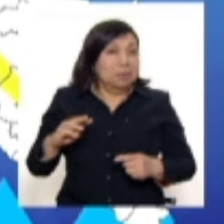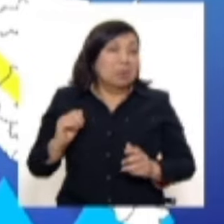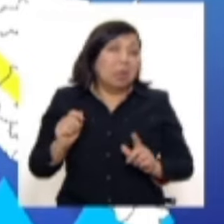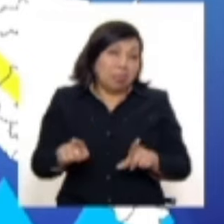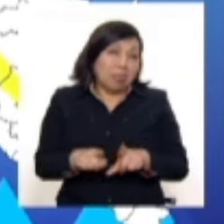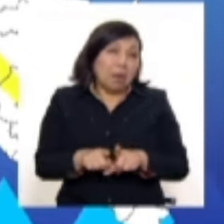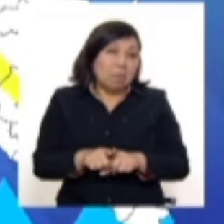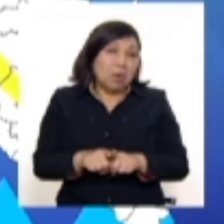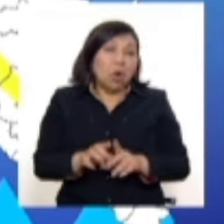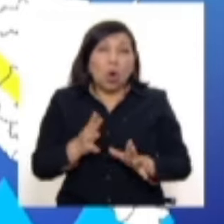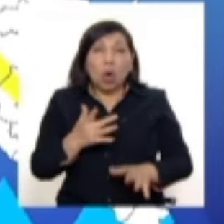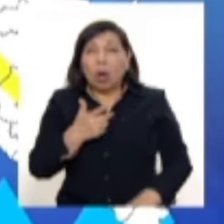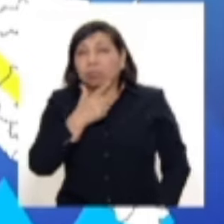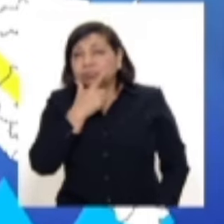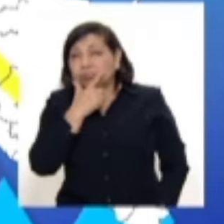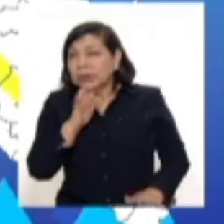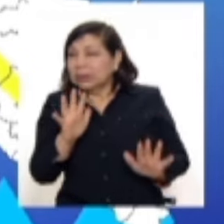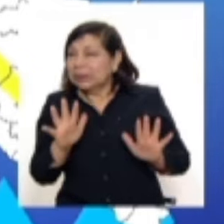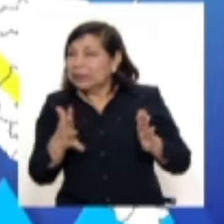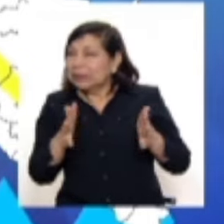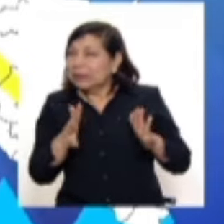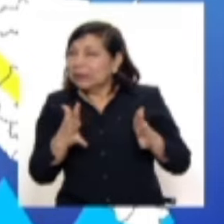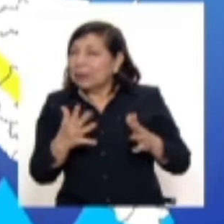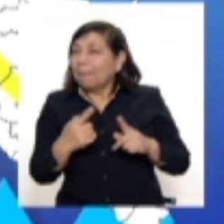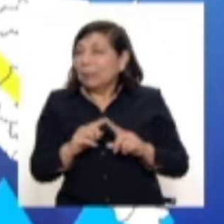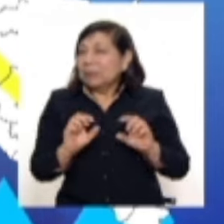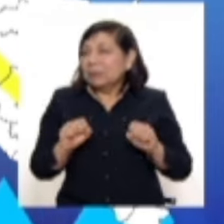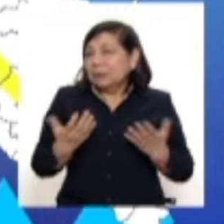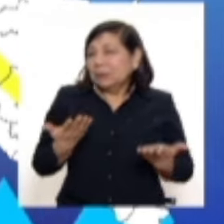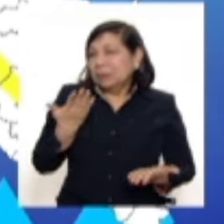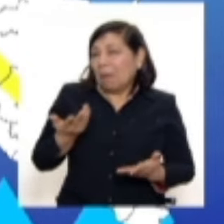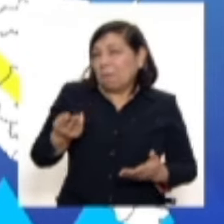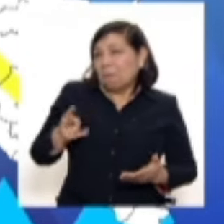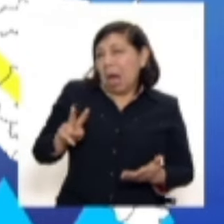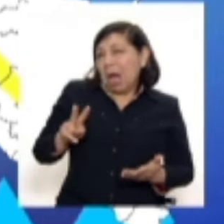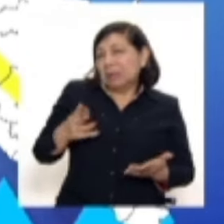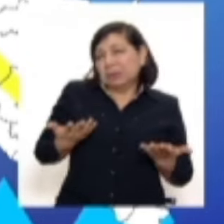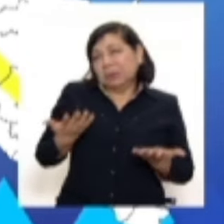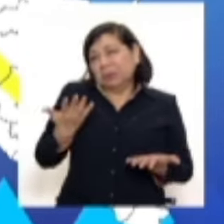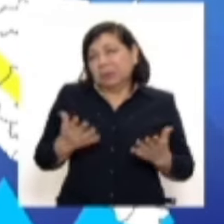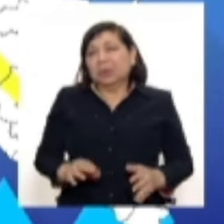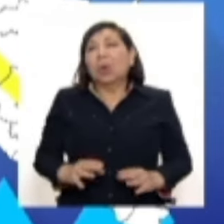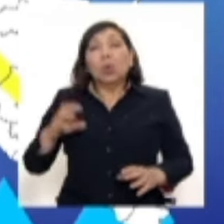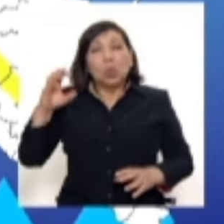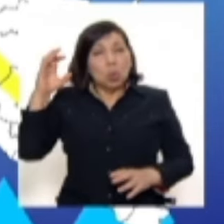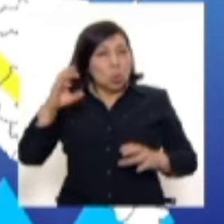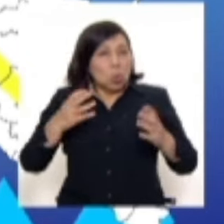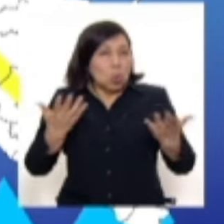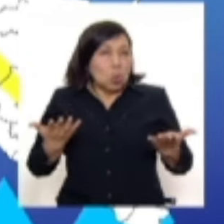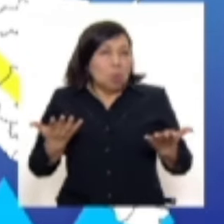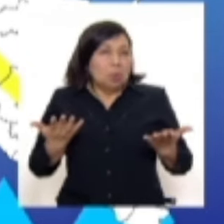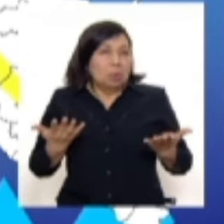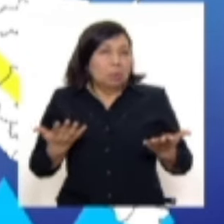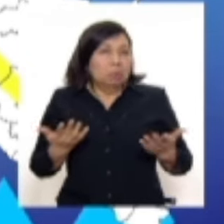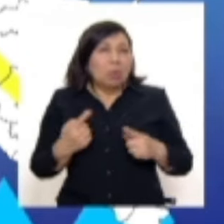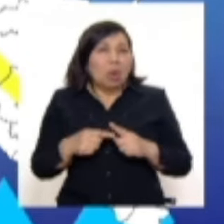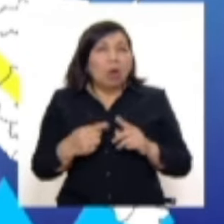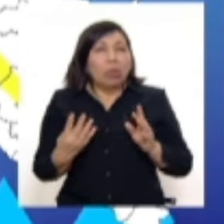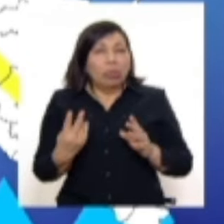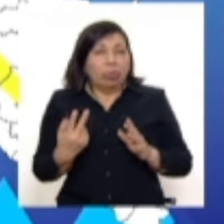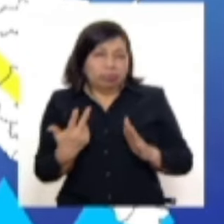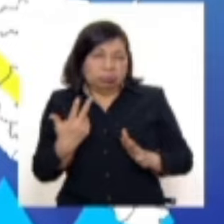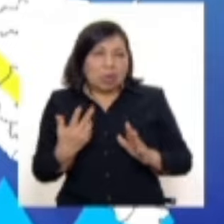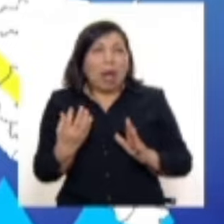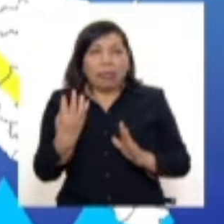octubre, también es de nivel amarillo, es decir, de riesgo moderado y esperamos incrementos de precipitaciones de entre 12 a